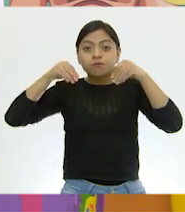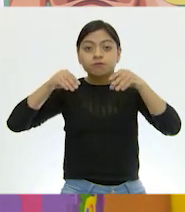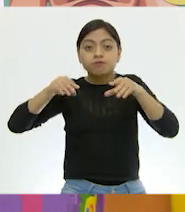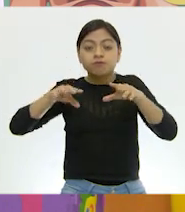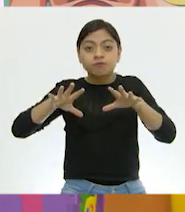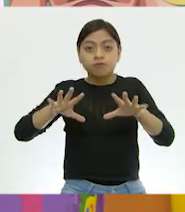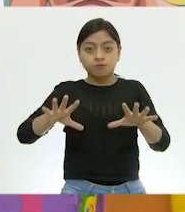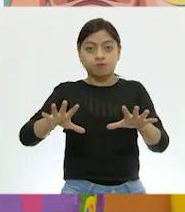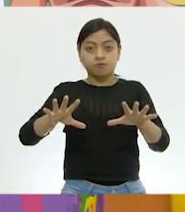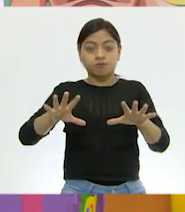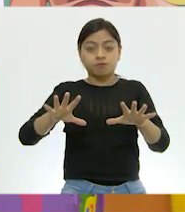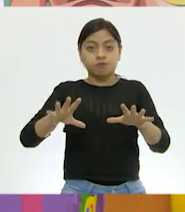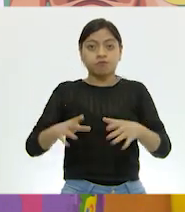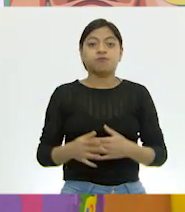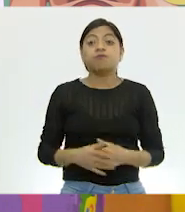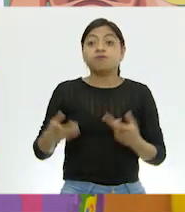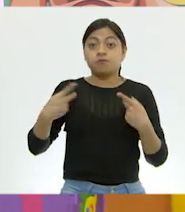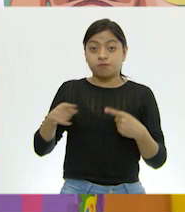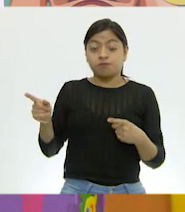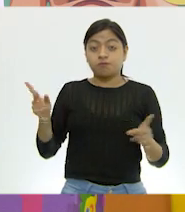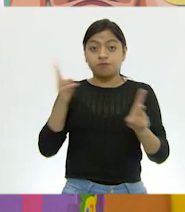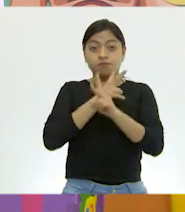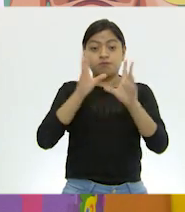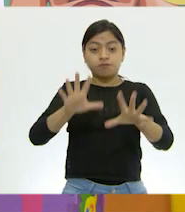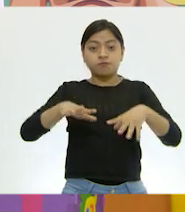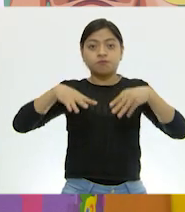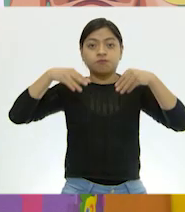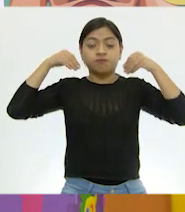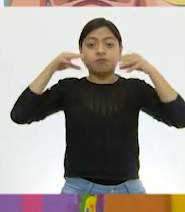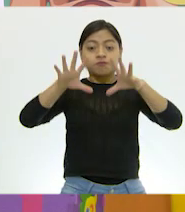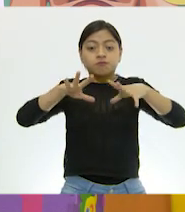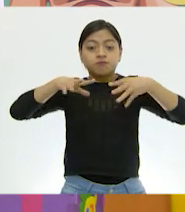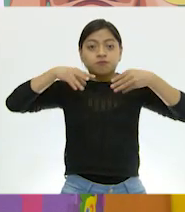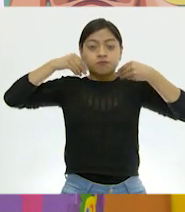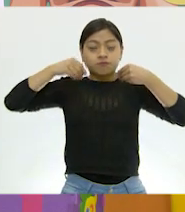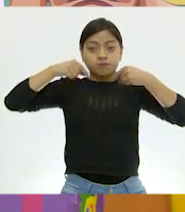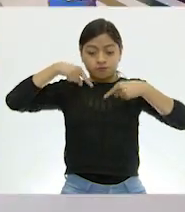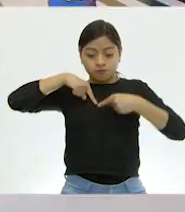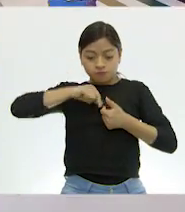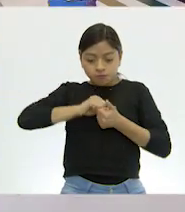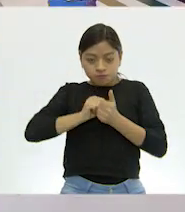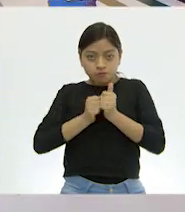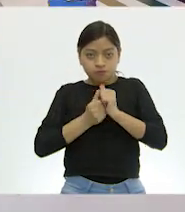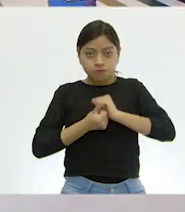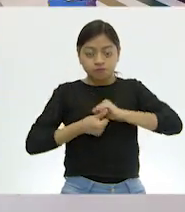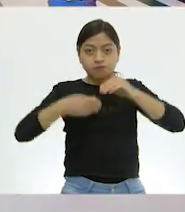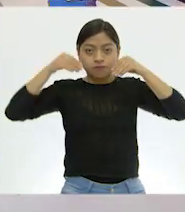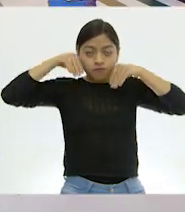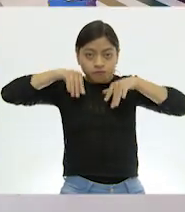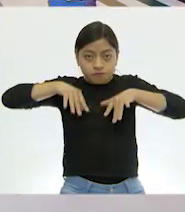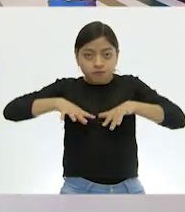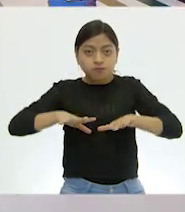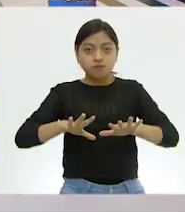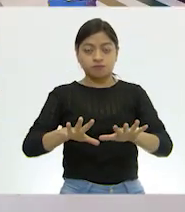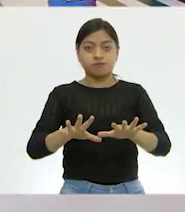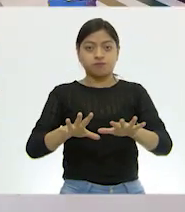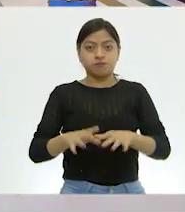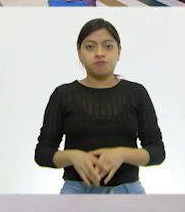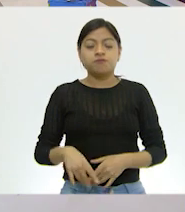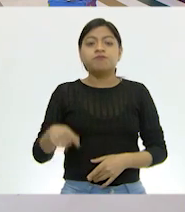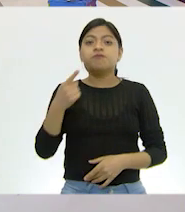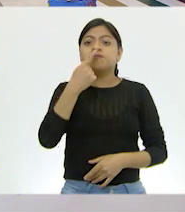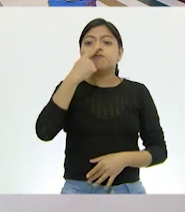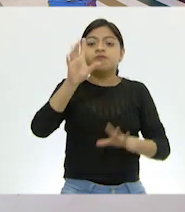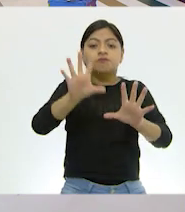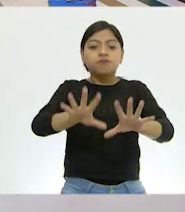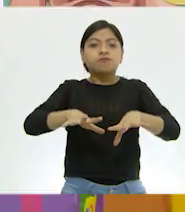cuando lleva a cabo la respiración e intercambia gases dentro de su cuerpo, ¿qué es lo que entra a